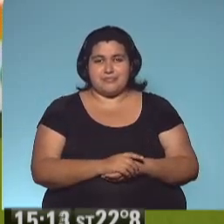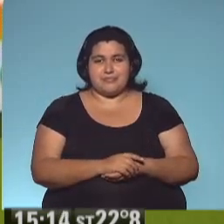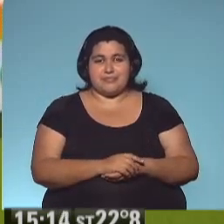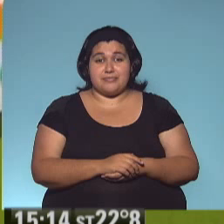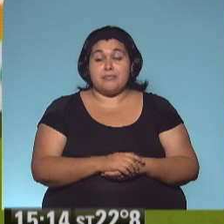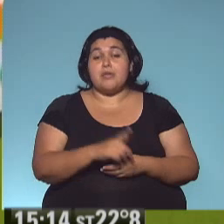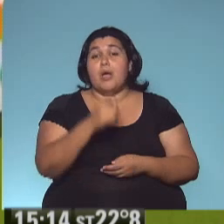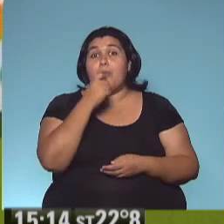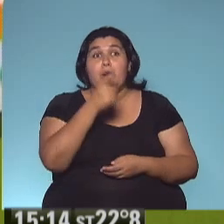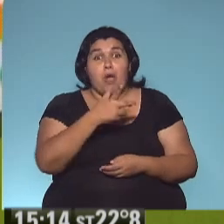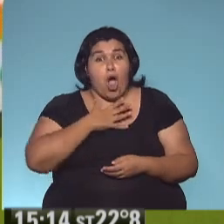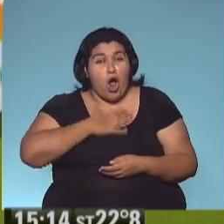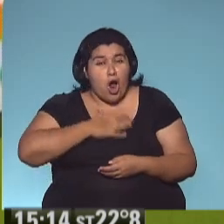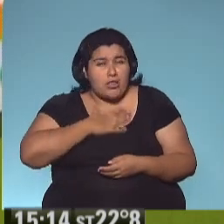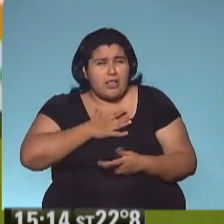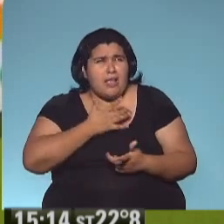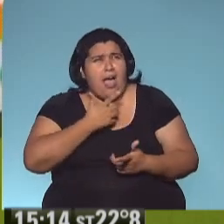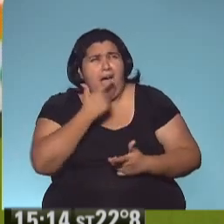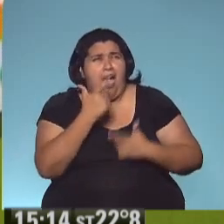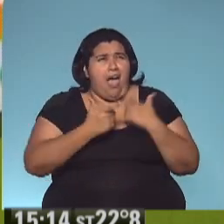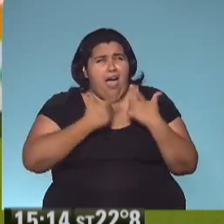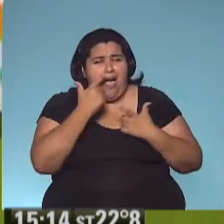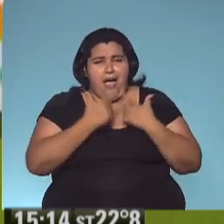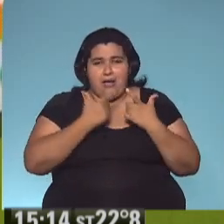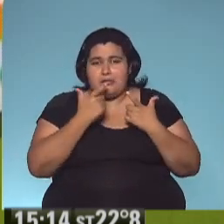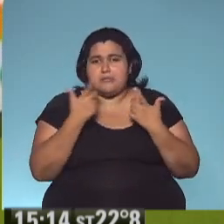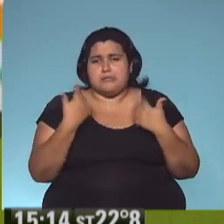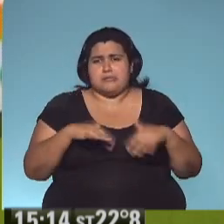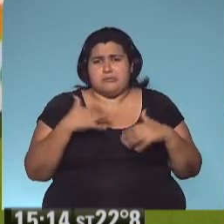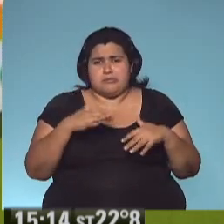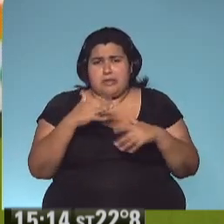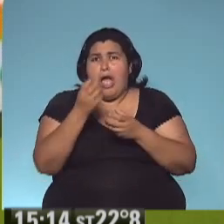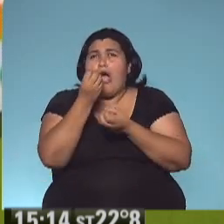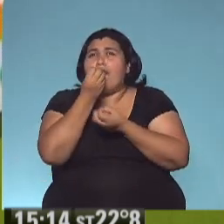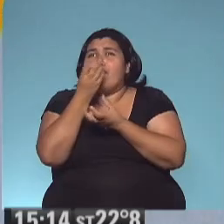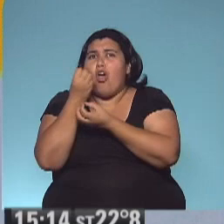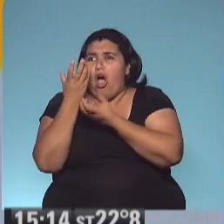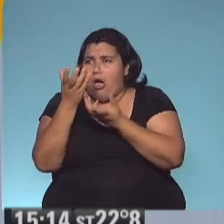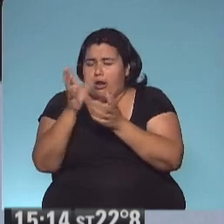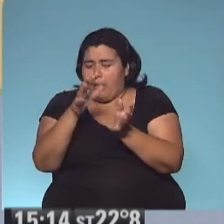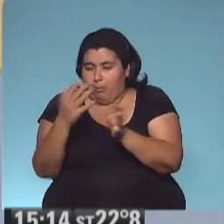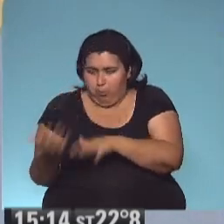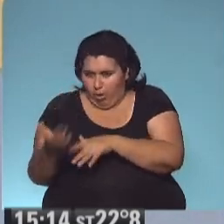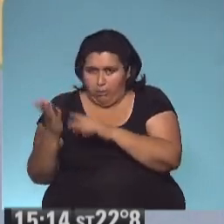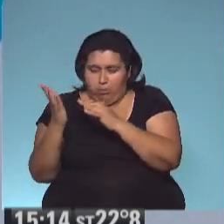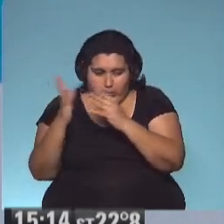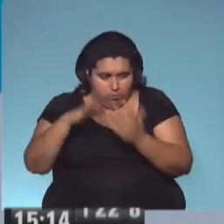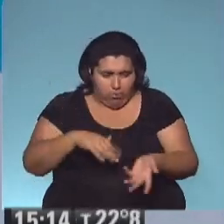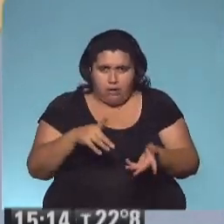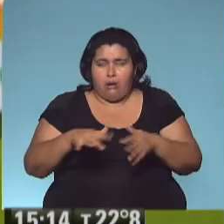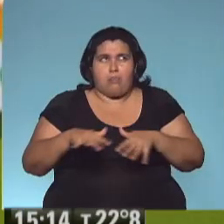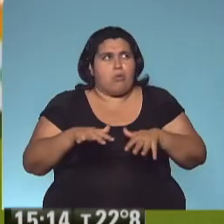Si estaba contento y carcajeada, había que guardar los floreros en los roperos para que no se cayeran al suelo con los temblores.